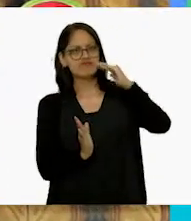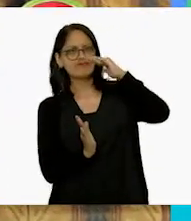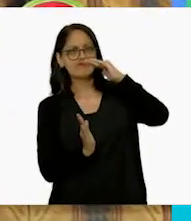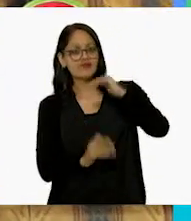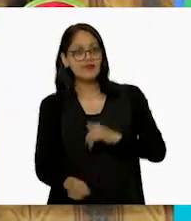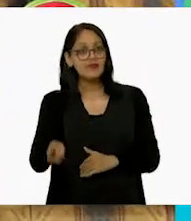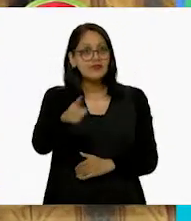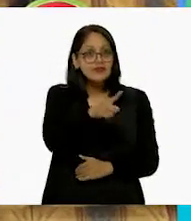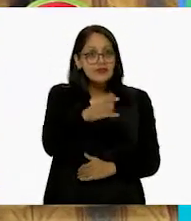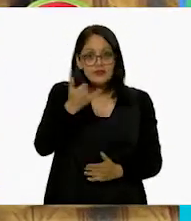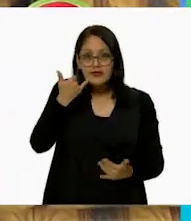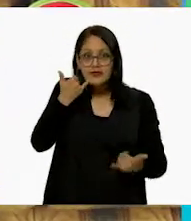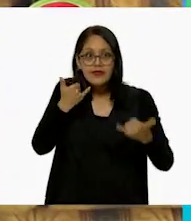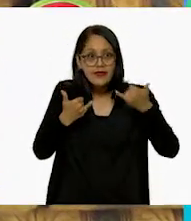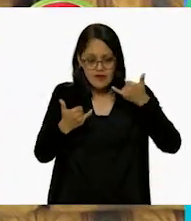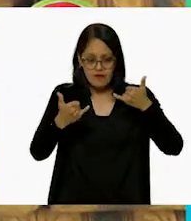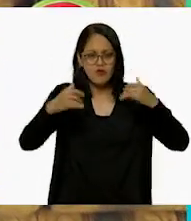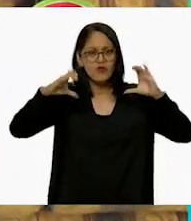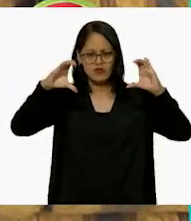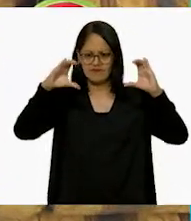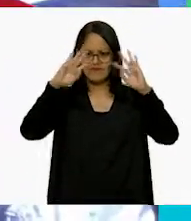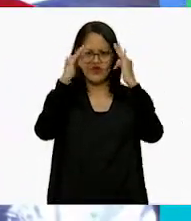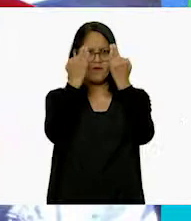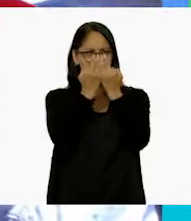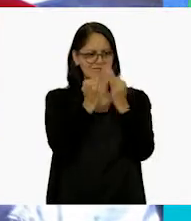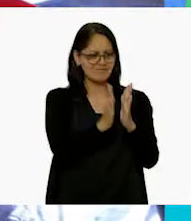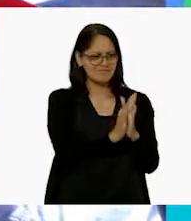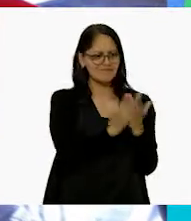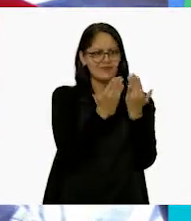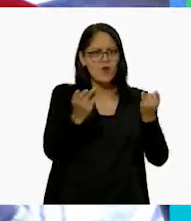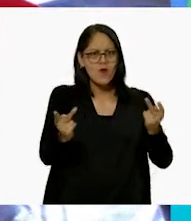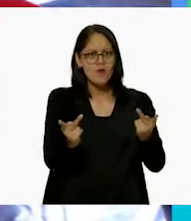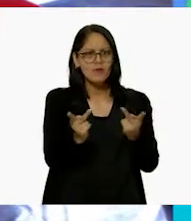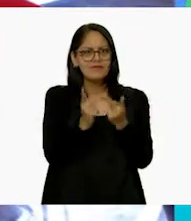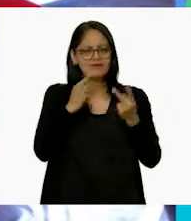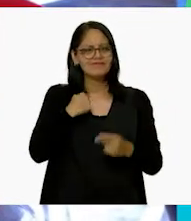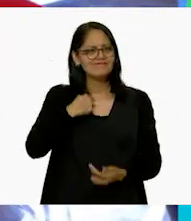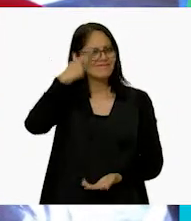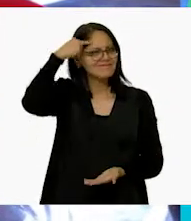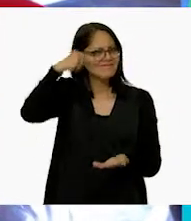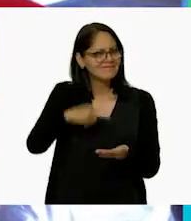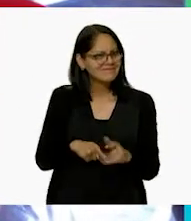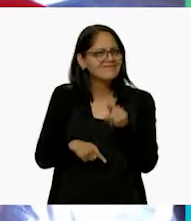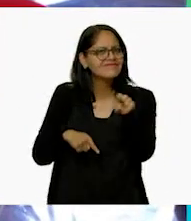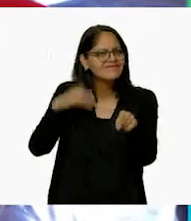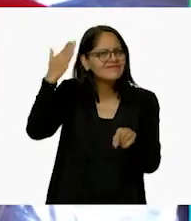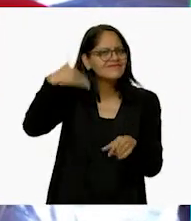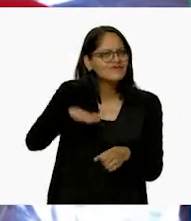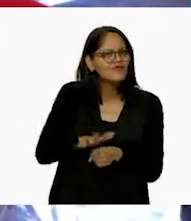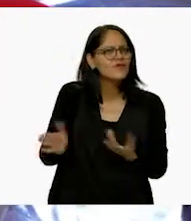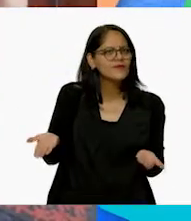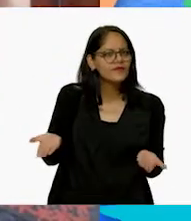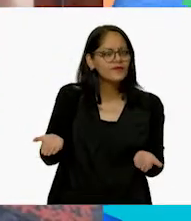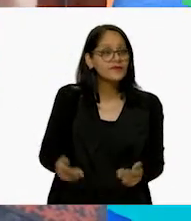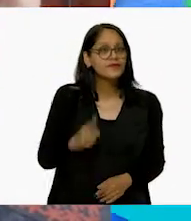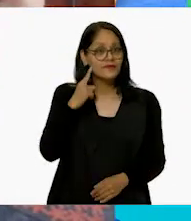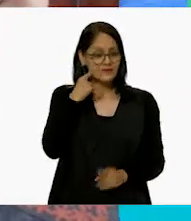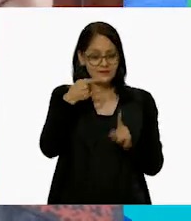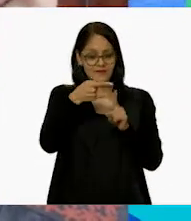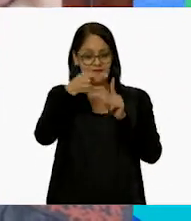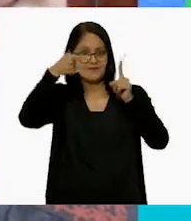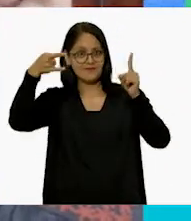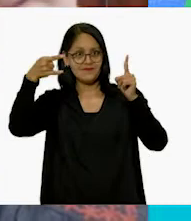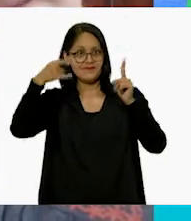teléfonos y libros tienen su forma, yo creo que ya sabes quién puede ser. El